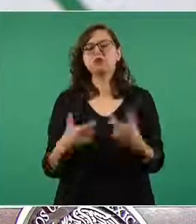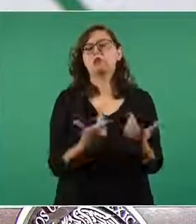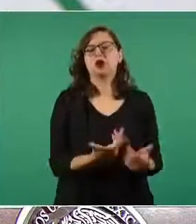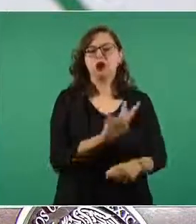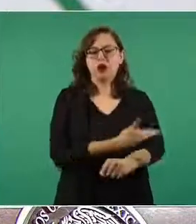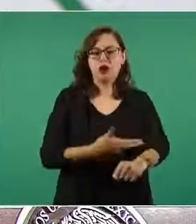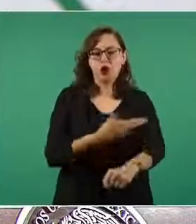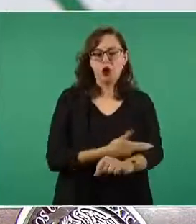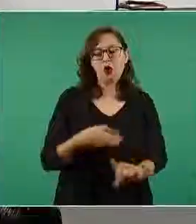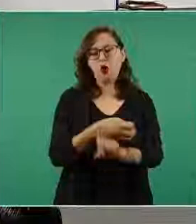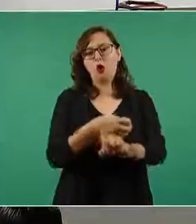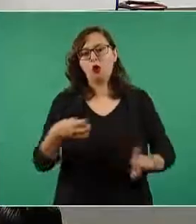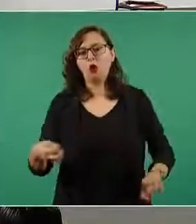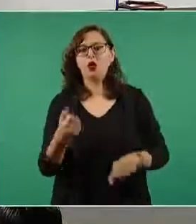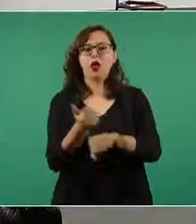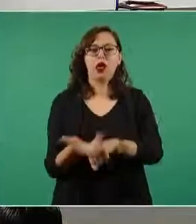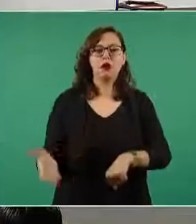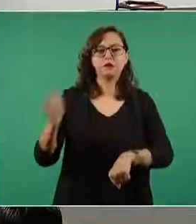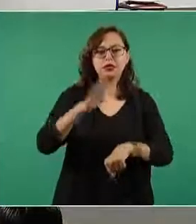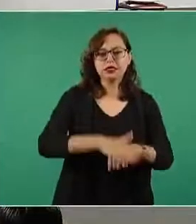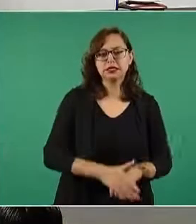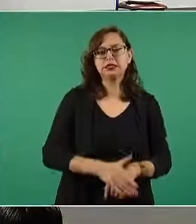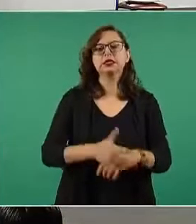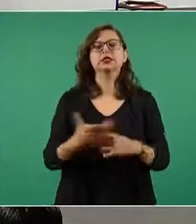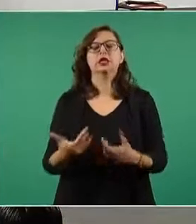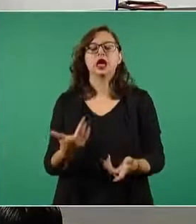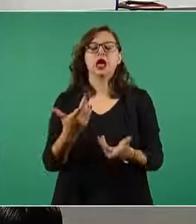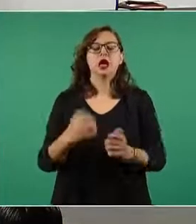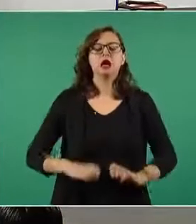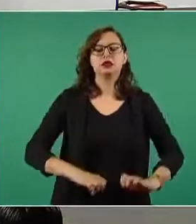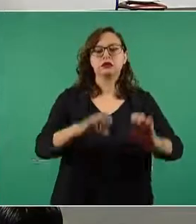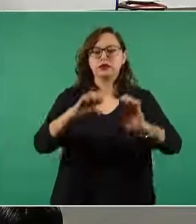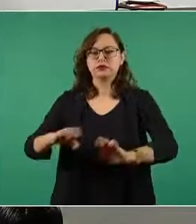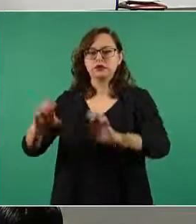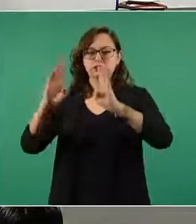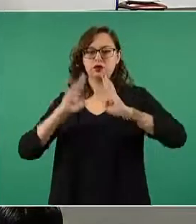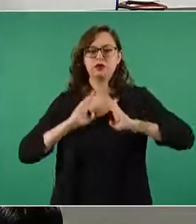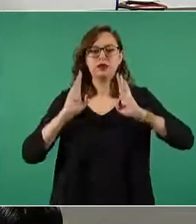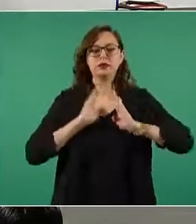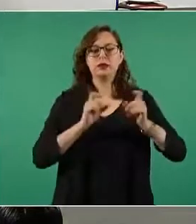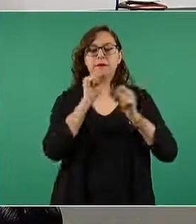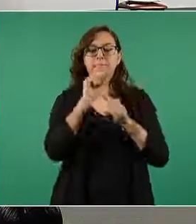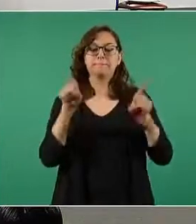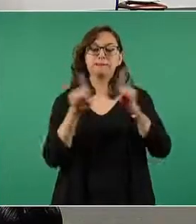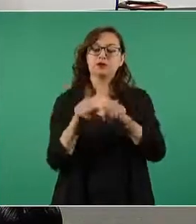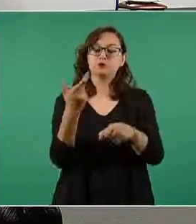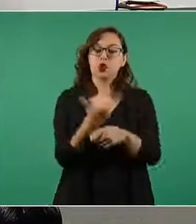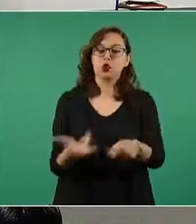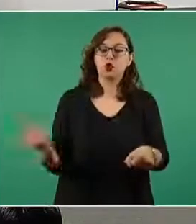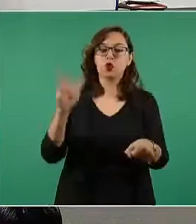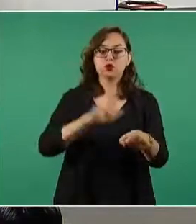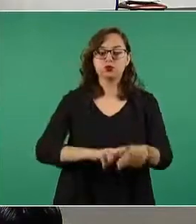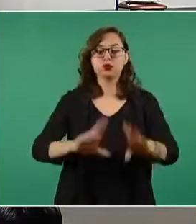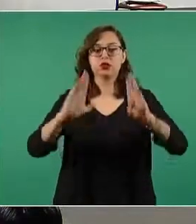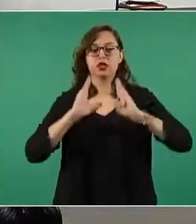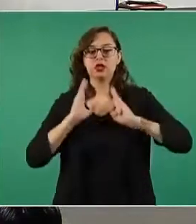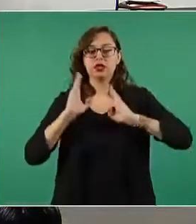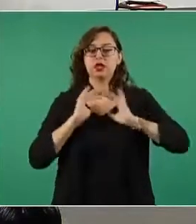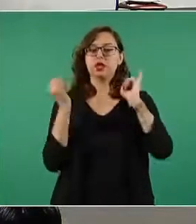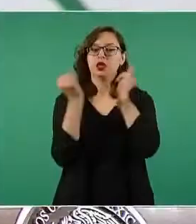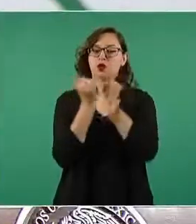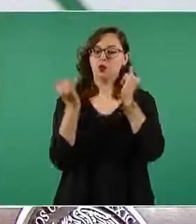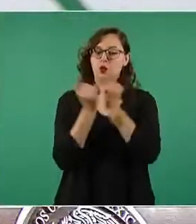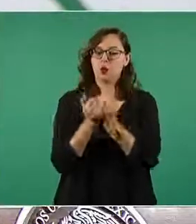logísticas planteles militares un hospital militar y unidades habitacionales